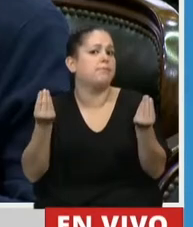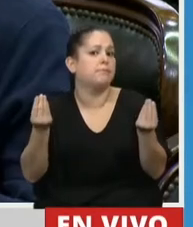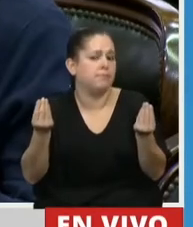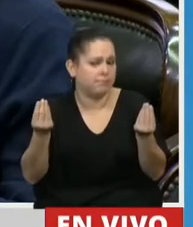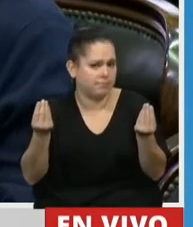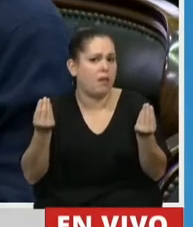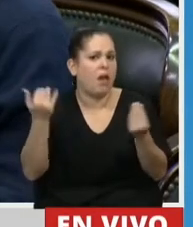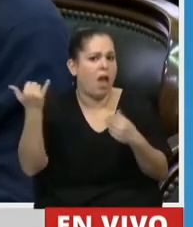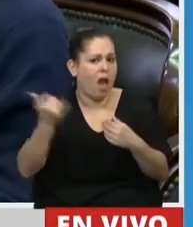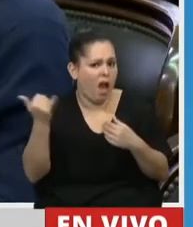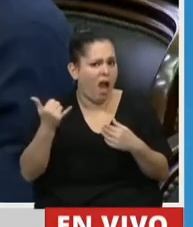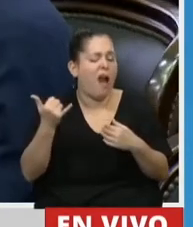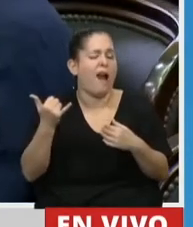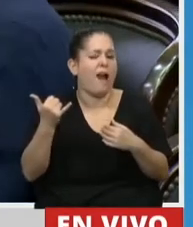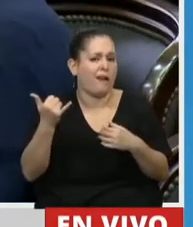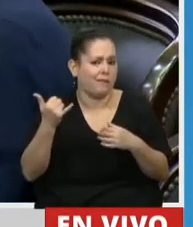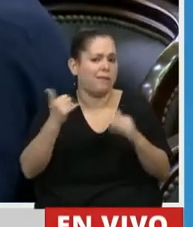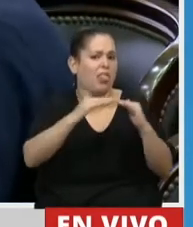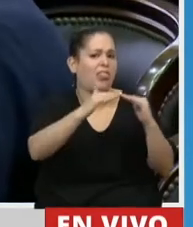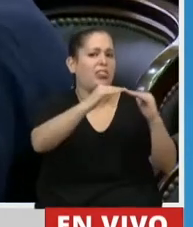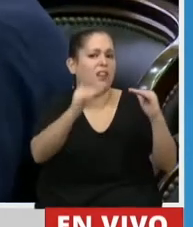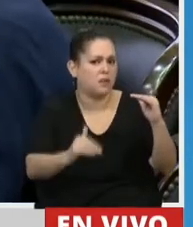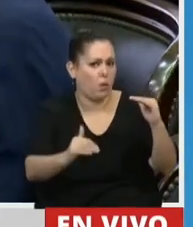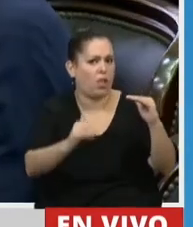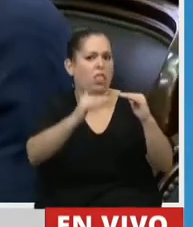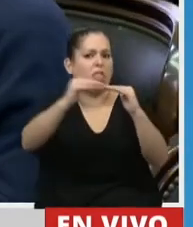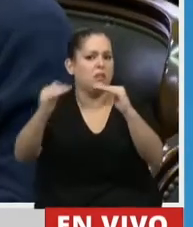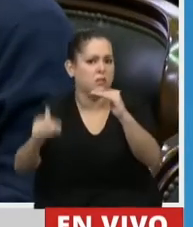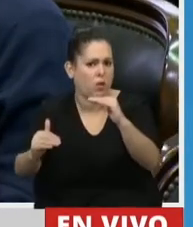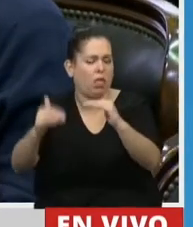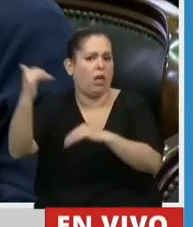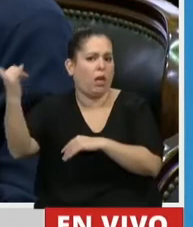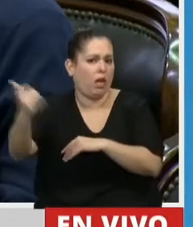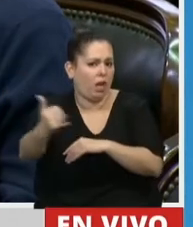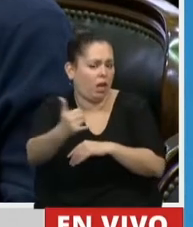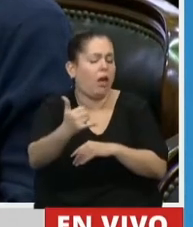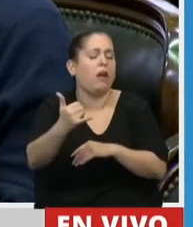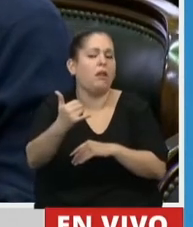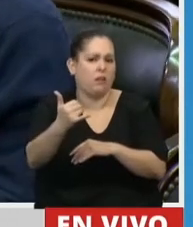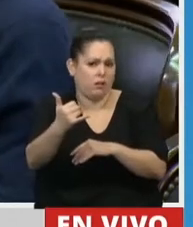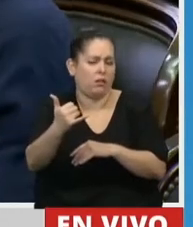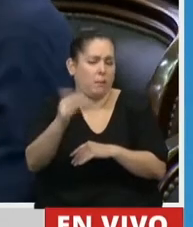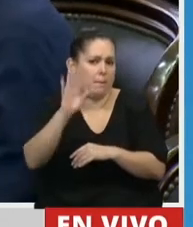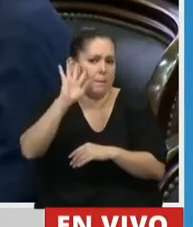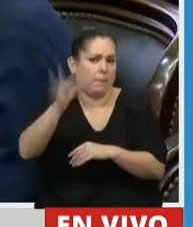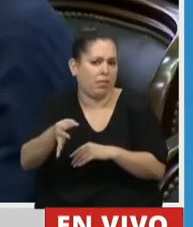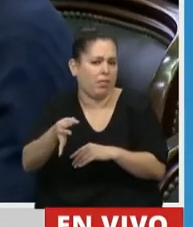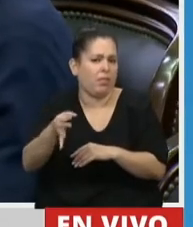esas desigualdades y visibilizó un conjunto de brechas